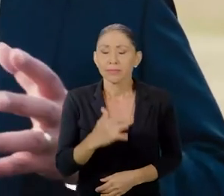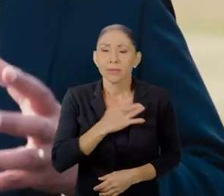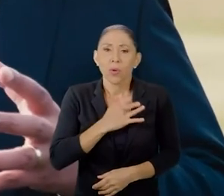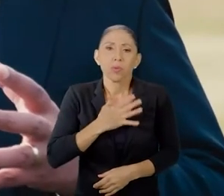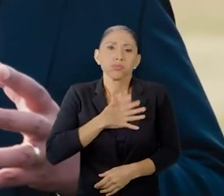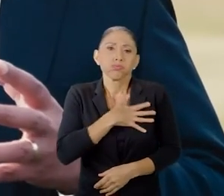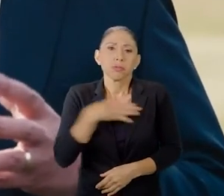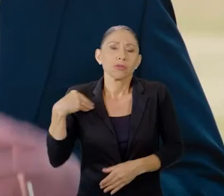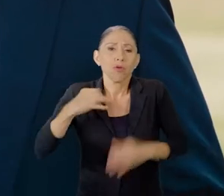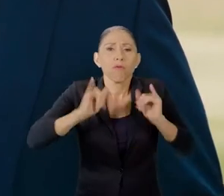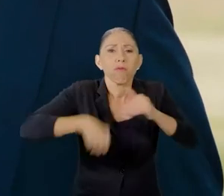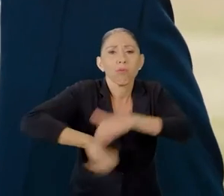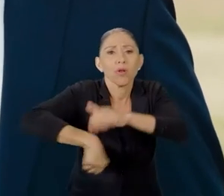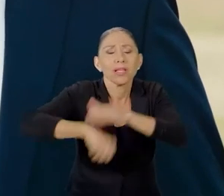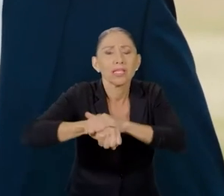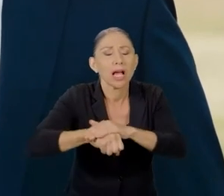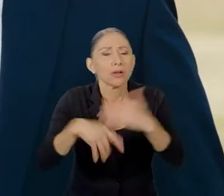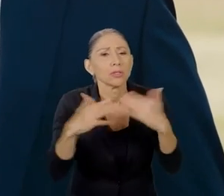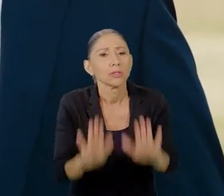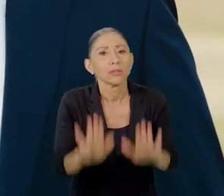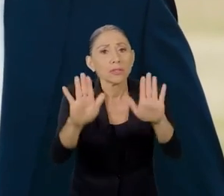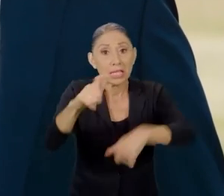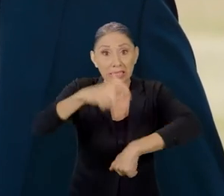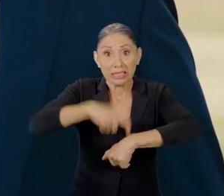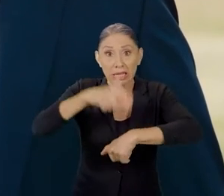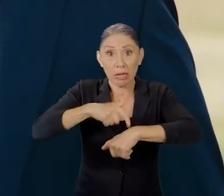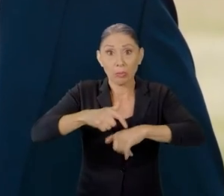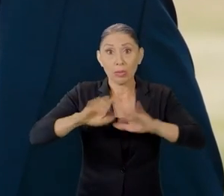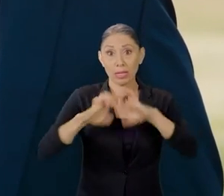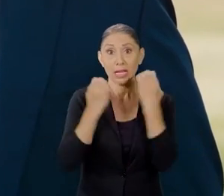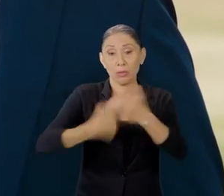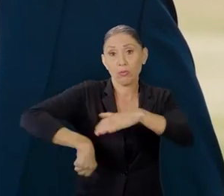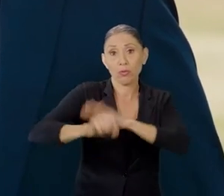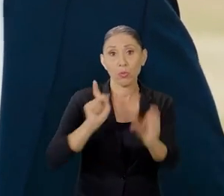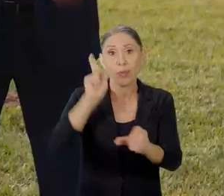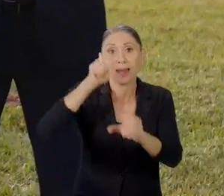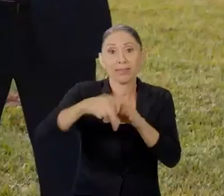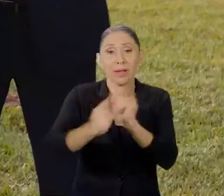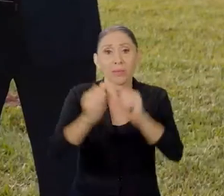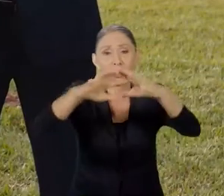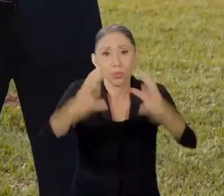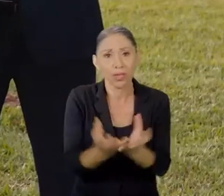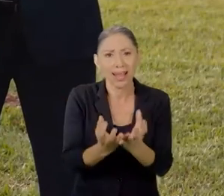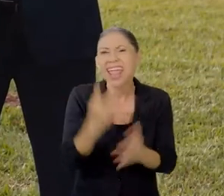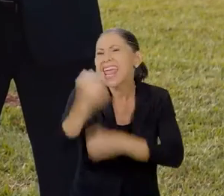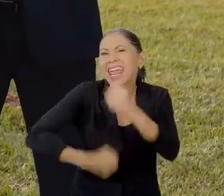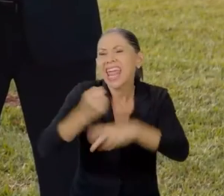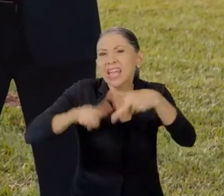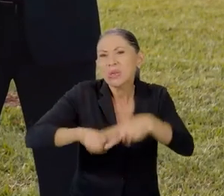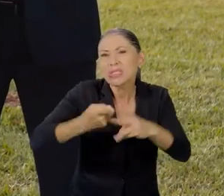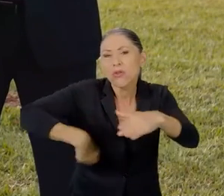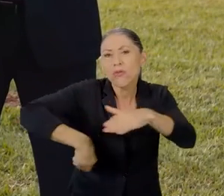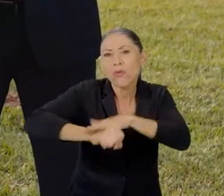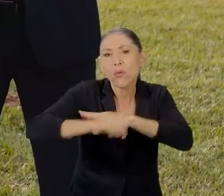pasión futbolística encuentra su clímax durante las participaciones mundialistas. ¿En qué año inició el